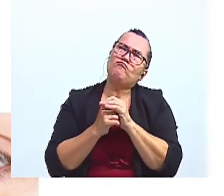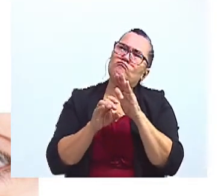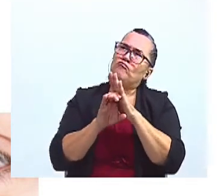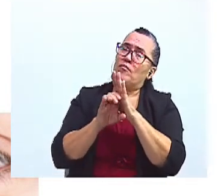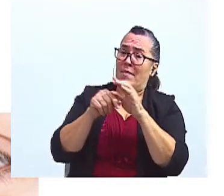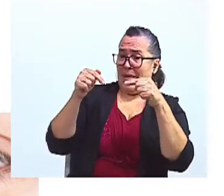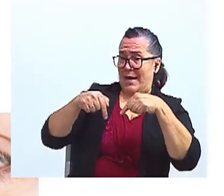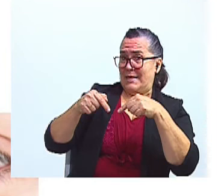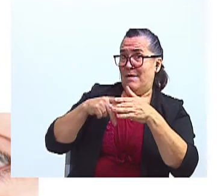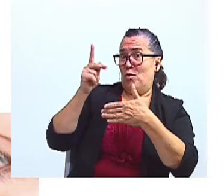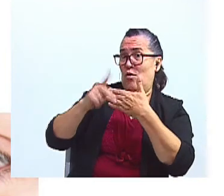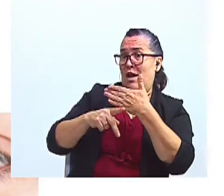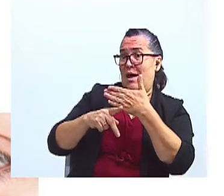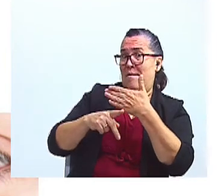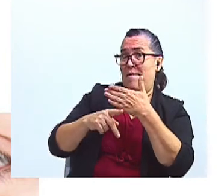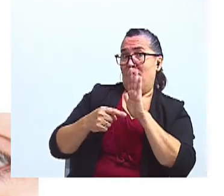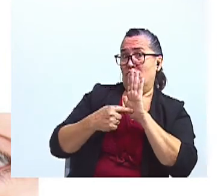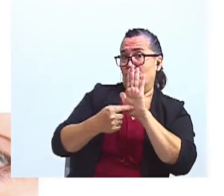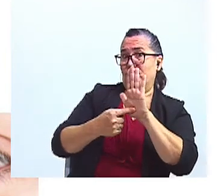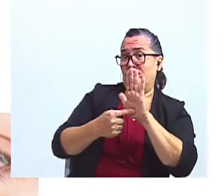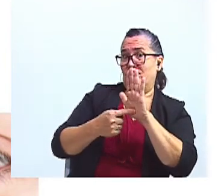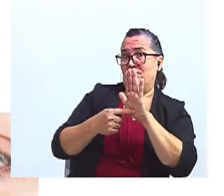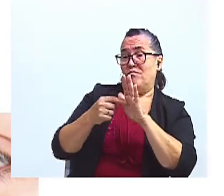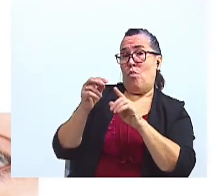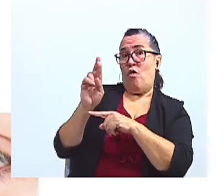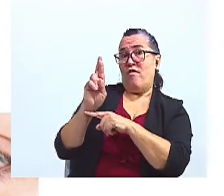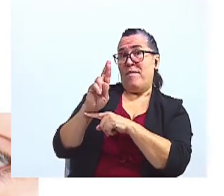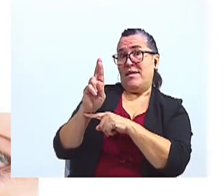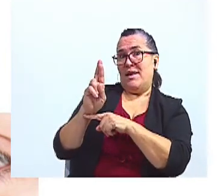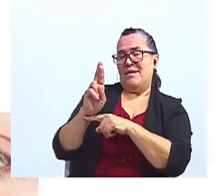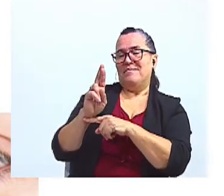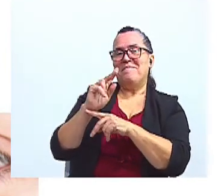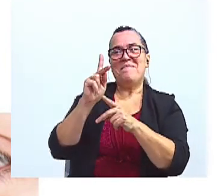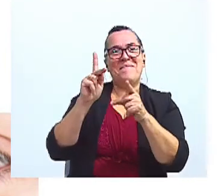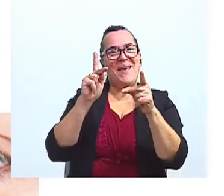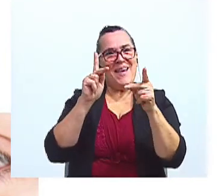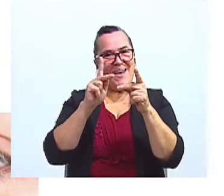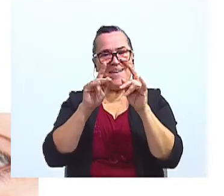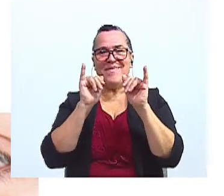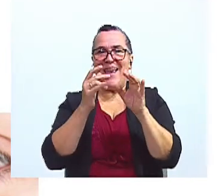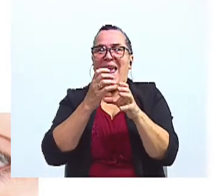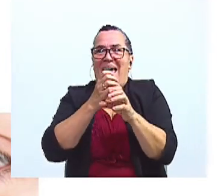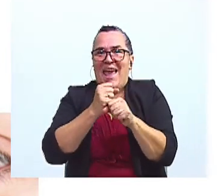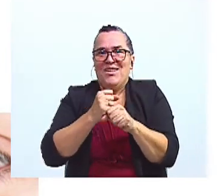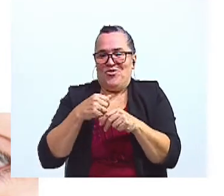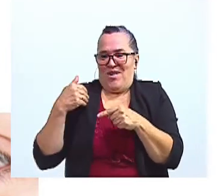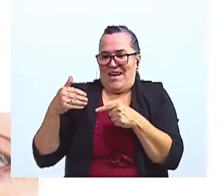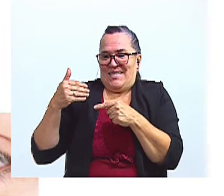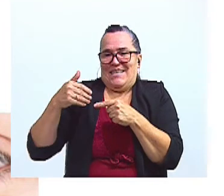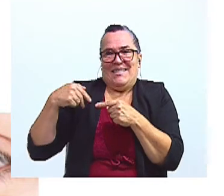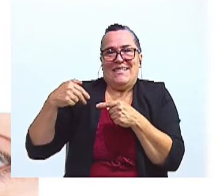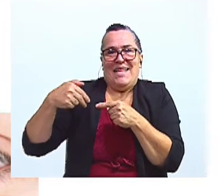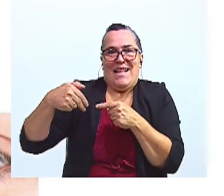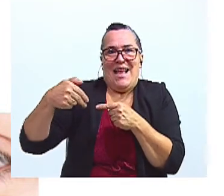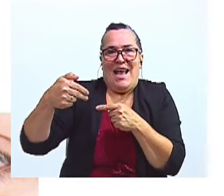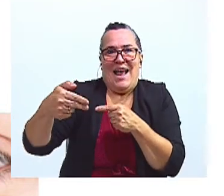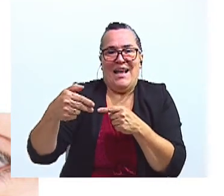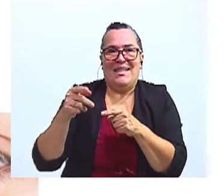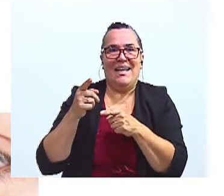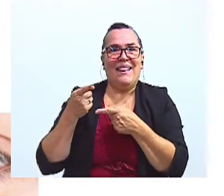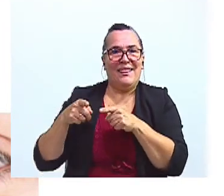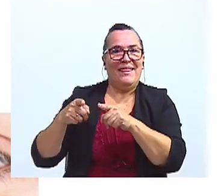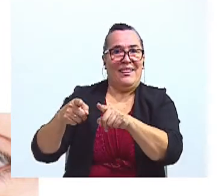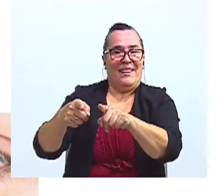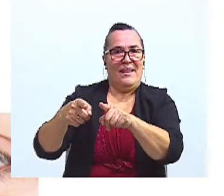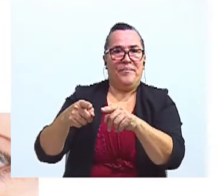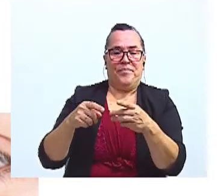este programa se transmite por repretel. Perfecto. Ven, es un hecho que se está dando. Muy bien. Vamos al siguiente modo.